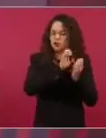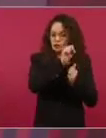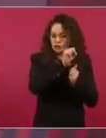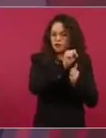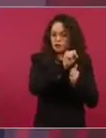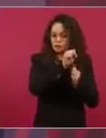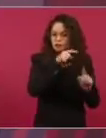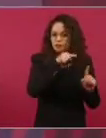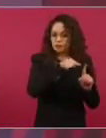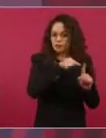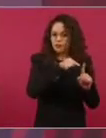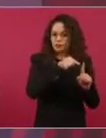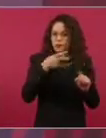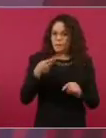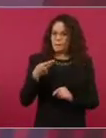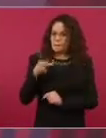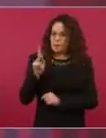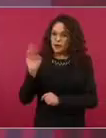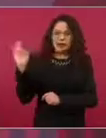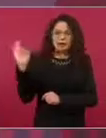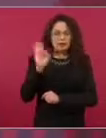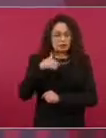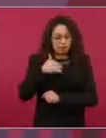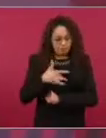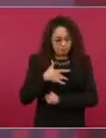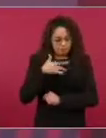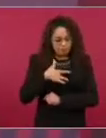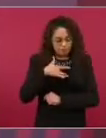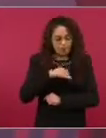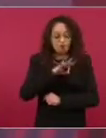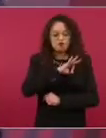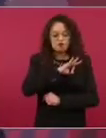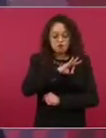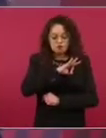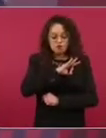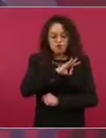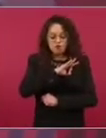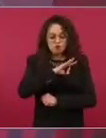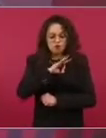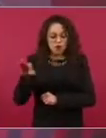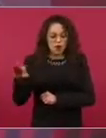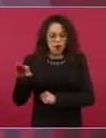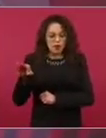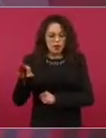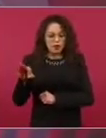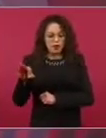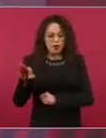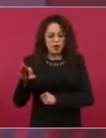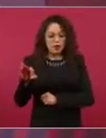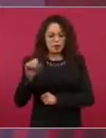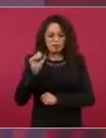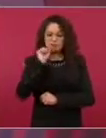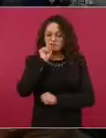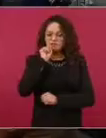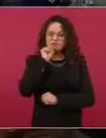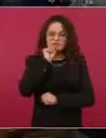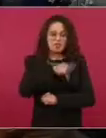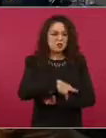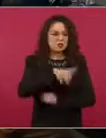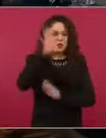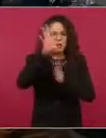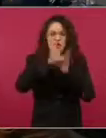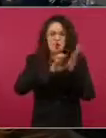también desde la primera Constitución federal,